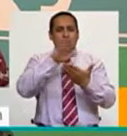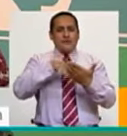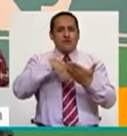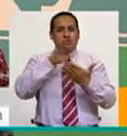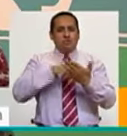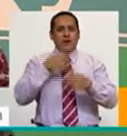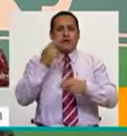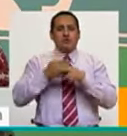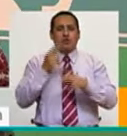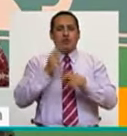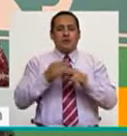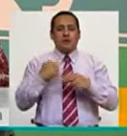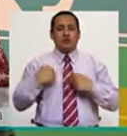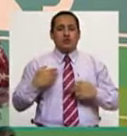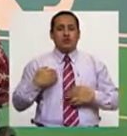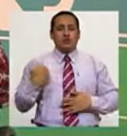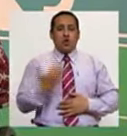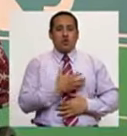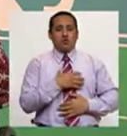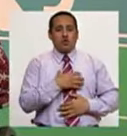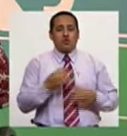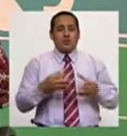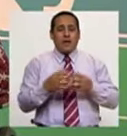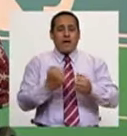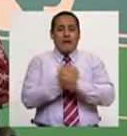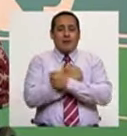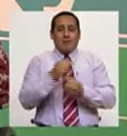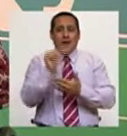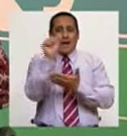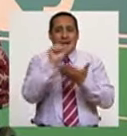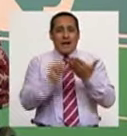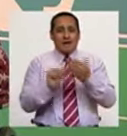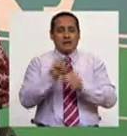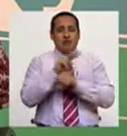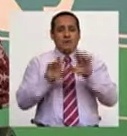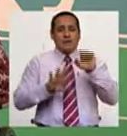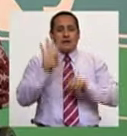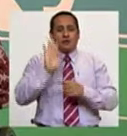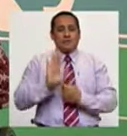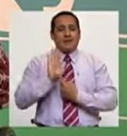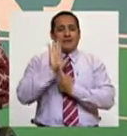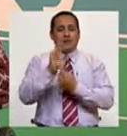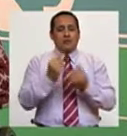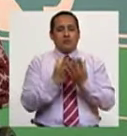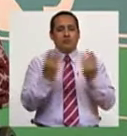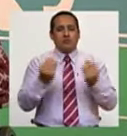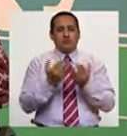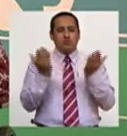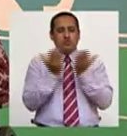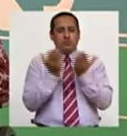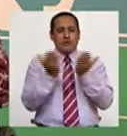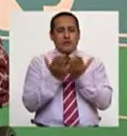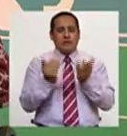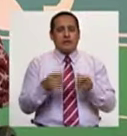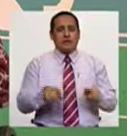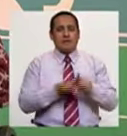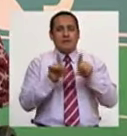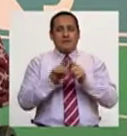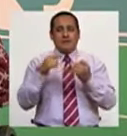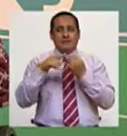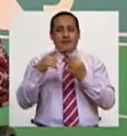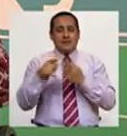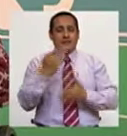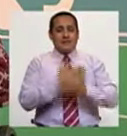pintura denominado Nosotros también amamos el arte 2014, dirigido a estudiantes de instituciones educativas con